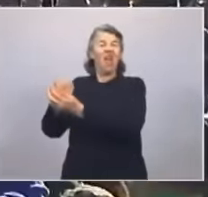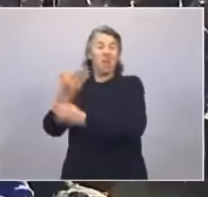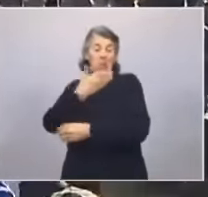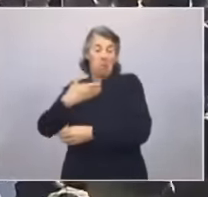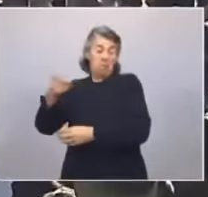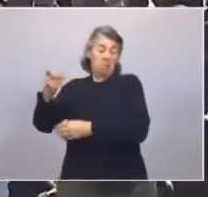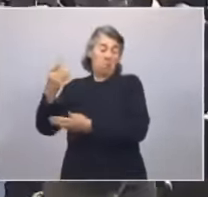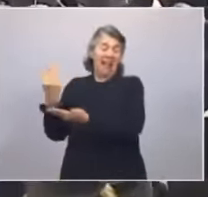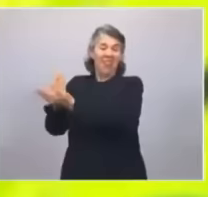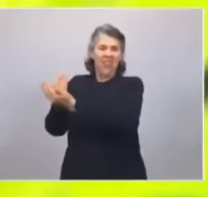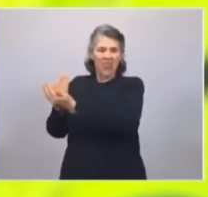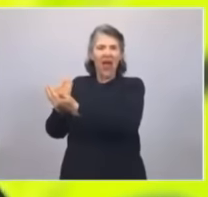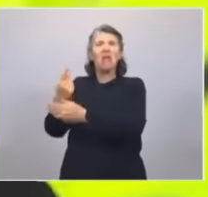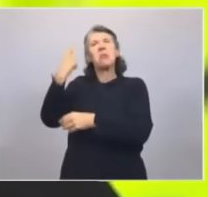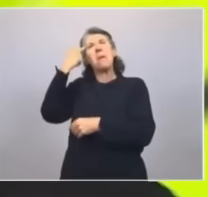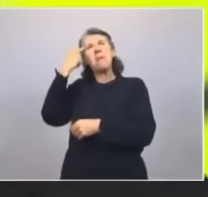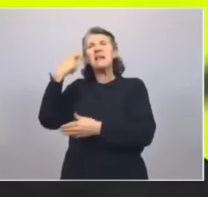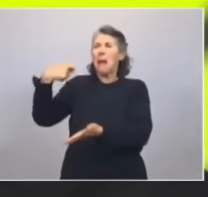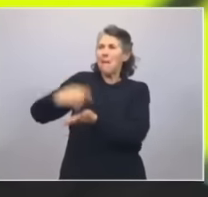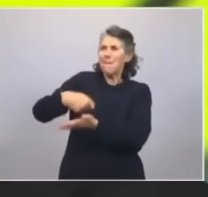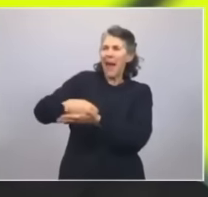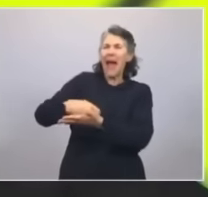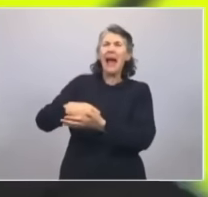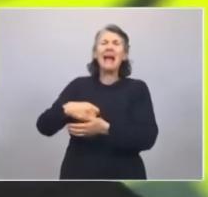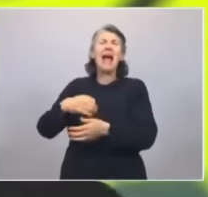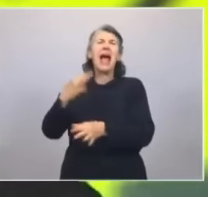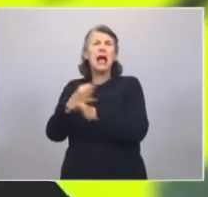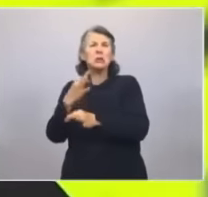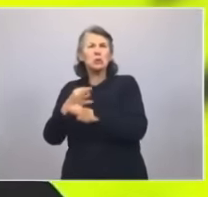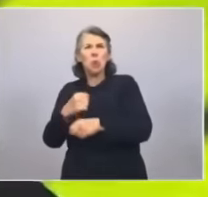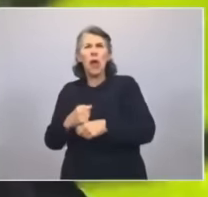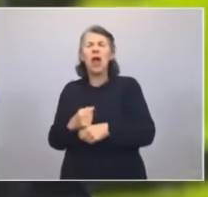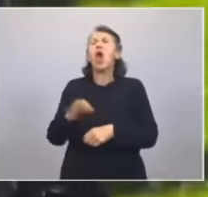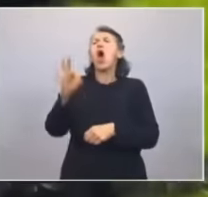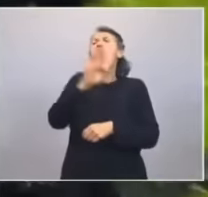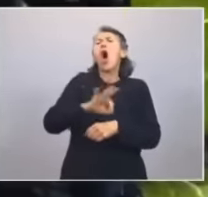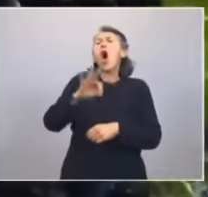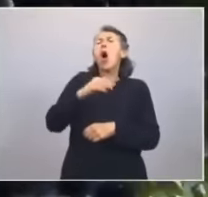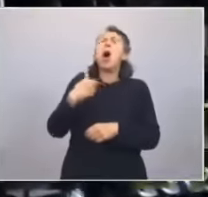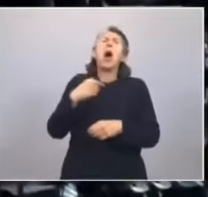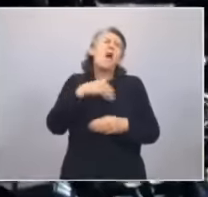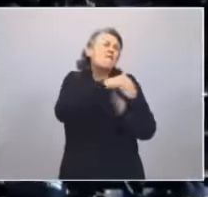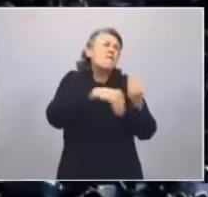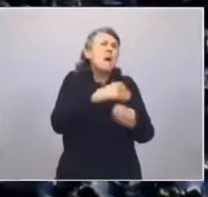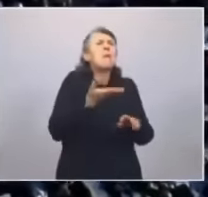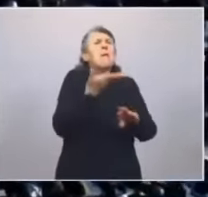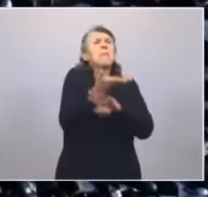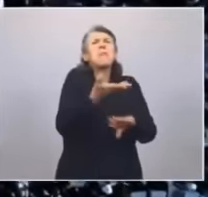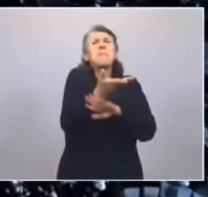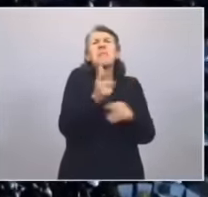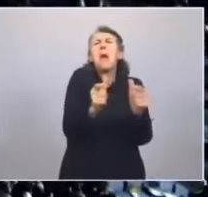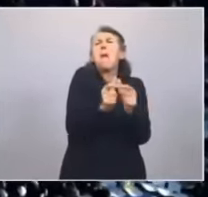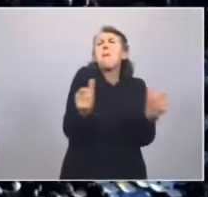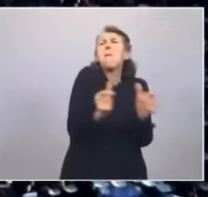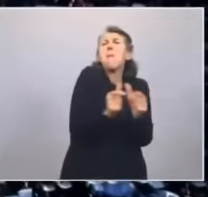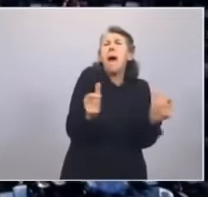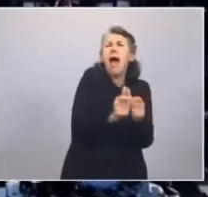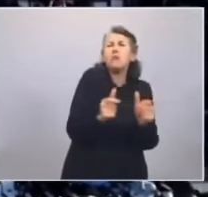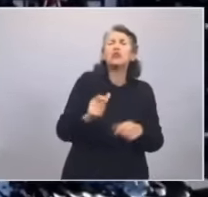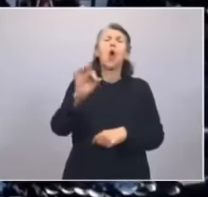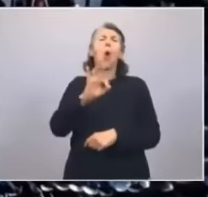que se puede mandar a una familia a mendigar un voucher, que se puede cobrar la